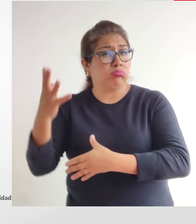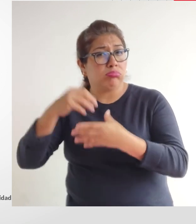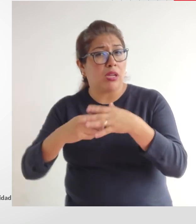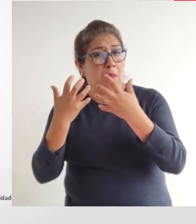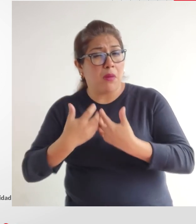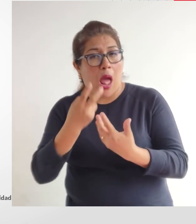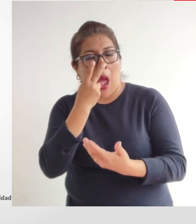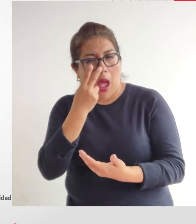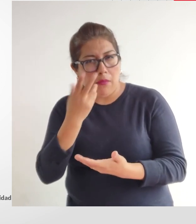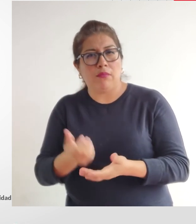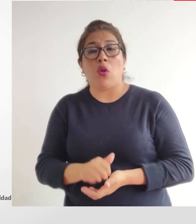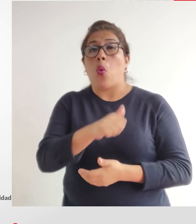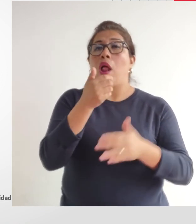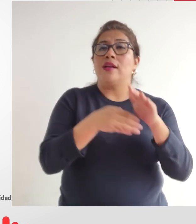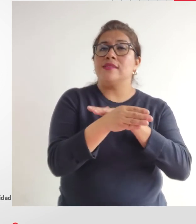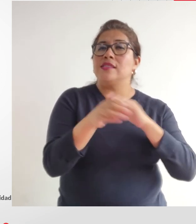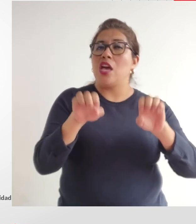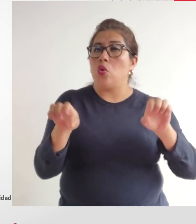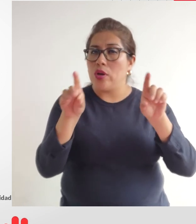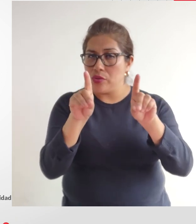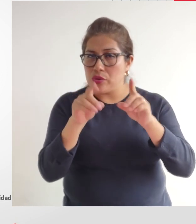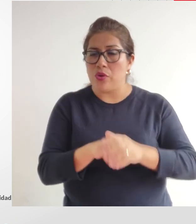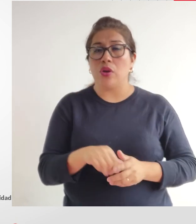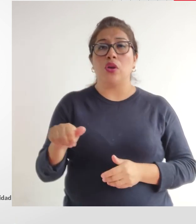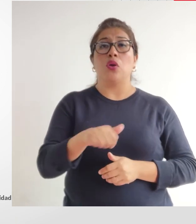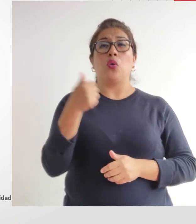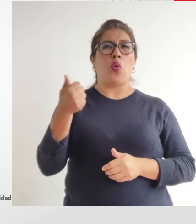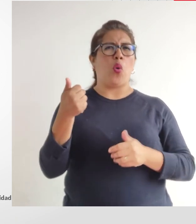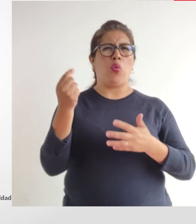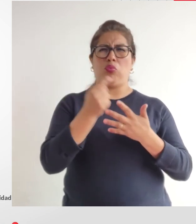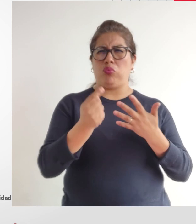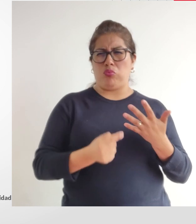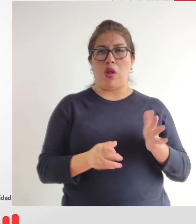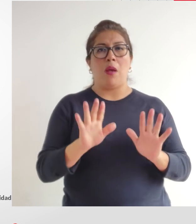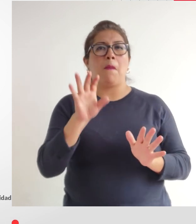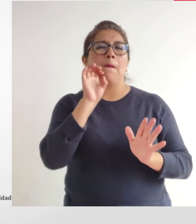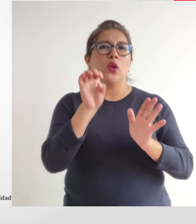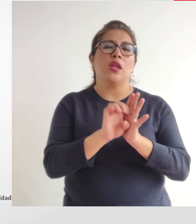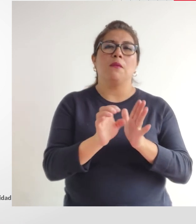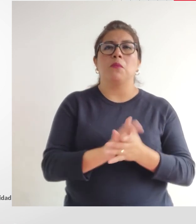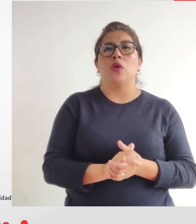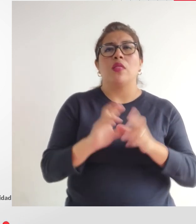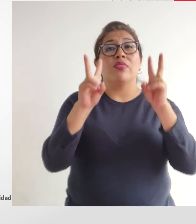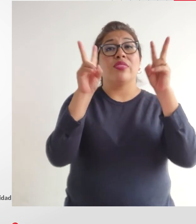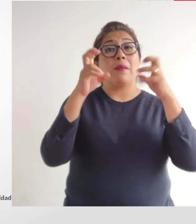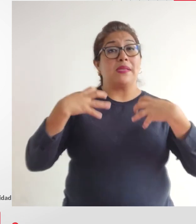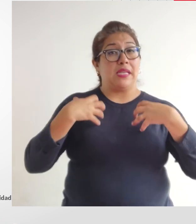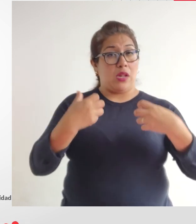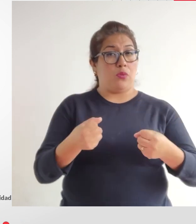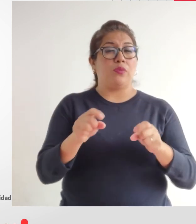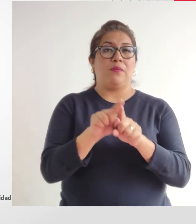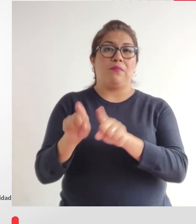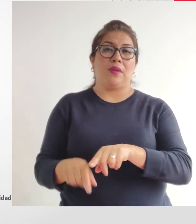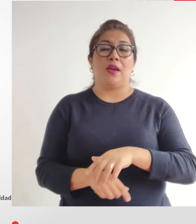acceso a la educación y y más ejes como por ejemplo el tema de salud